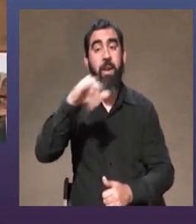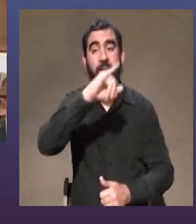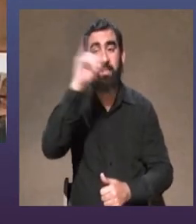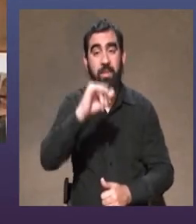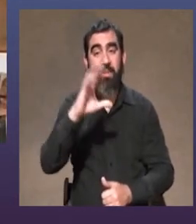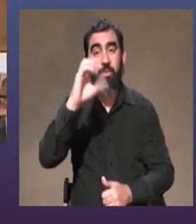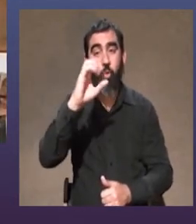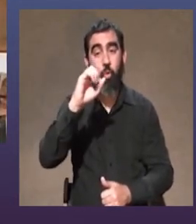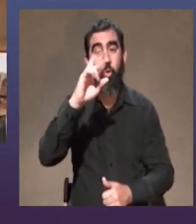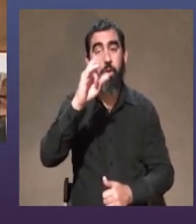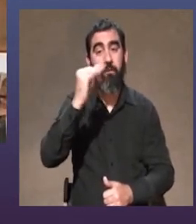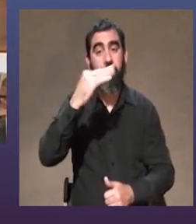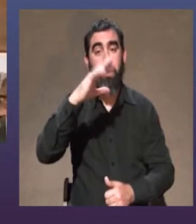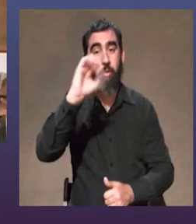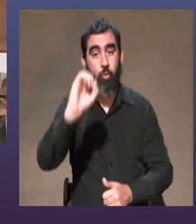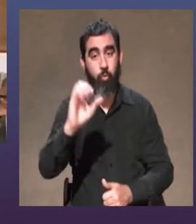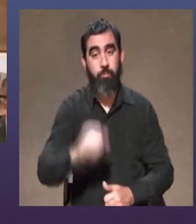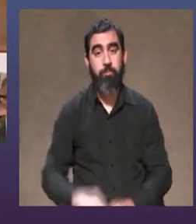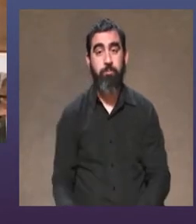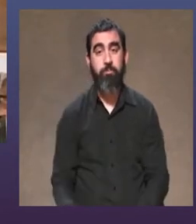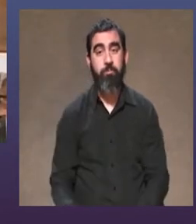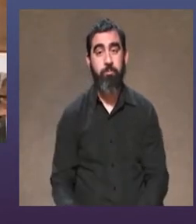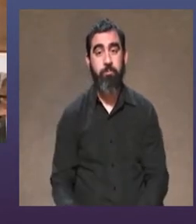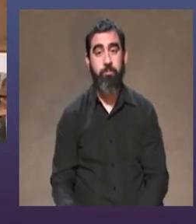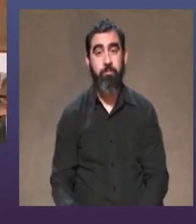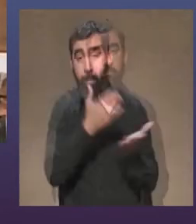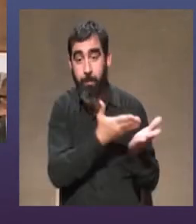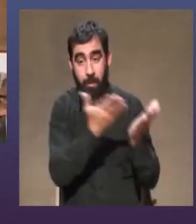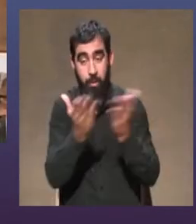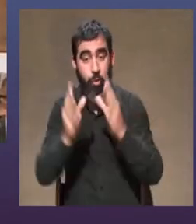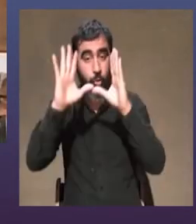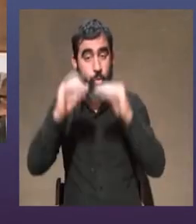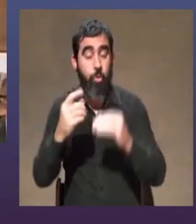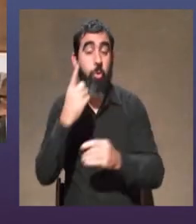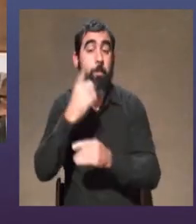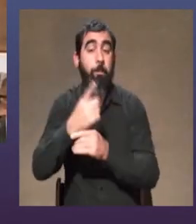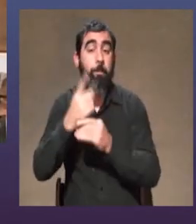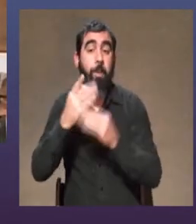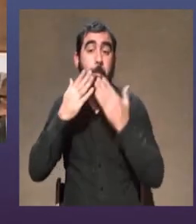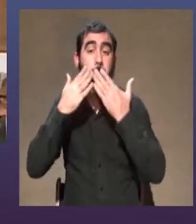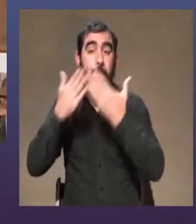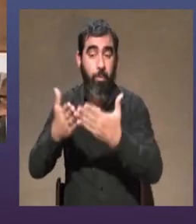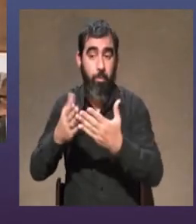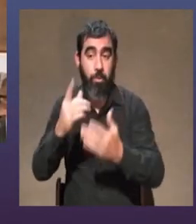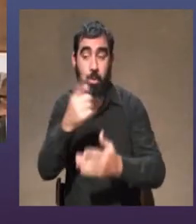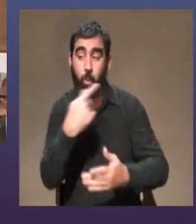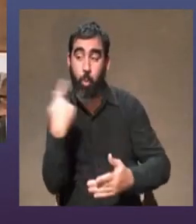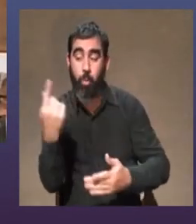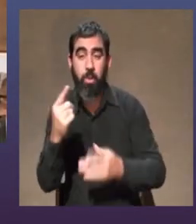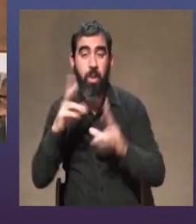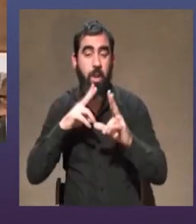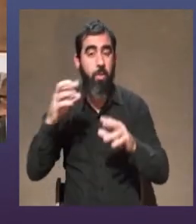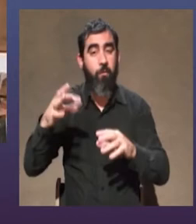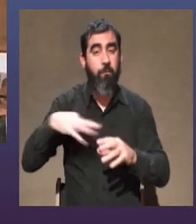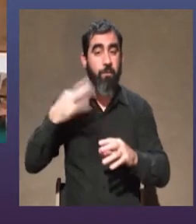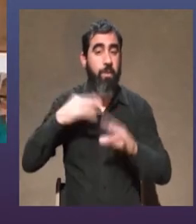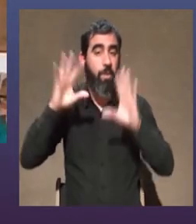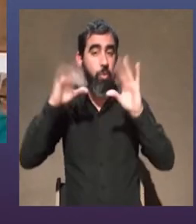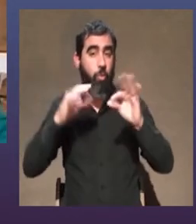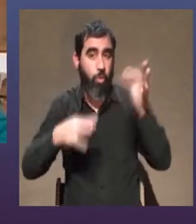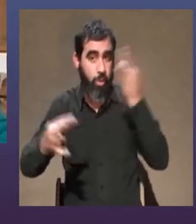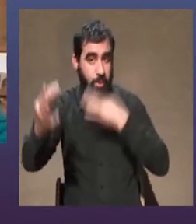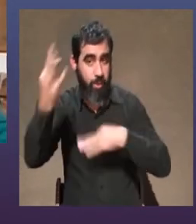Cocorrivero. Bienvenidos y bueno, con la primera pregunta. Ustedes dedican su vida al teatro.